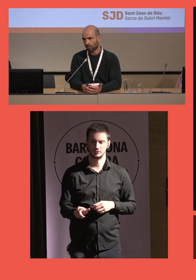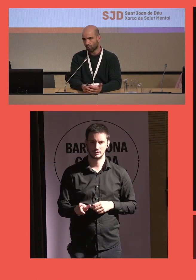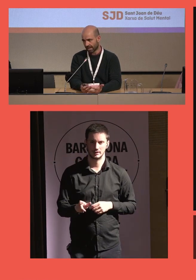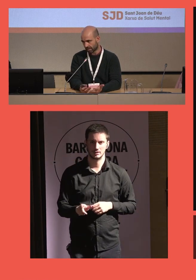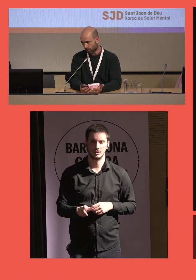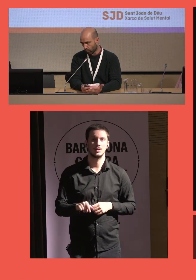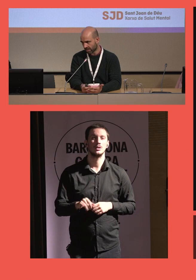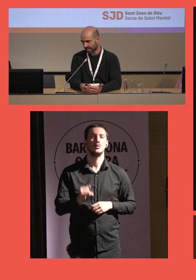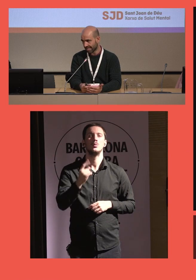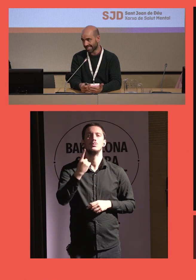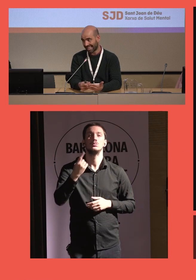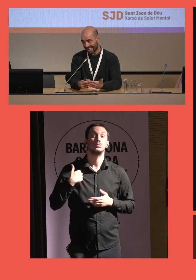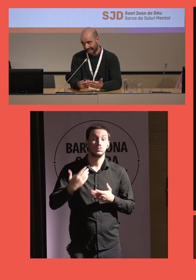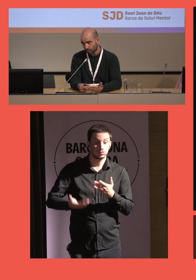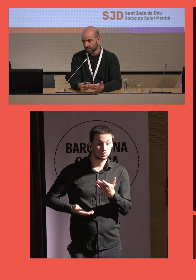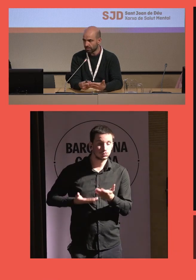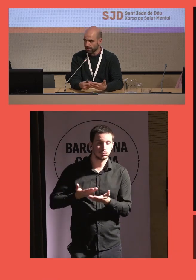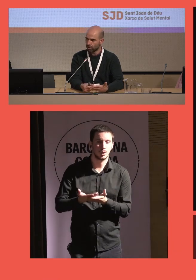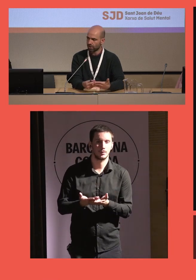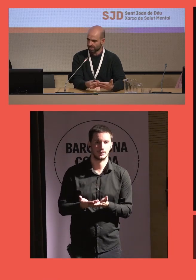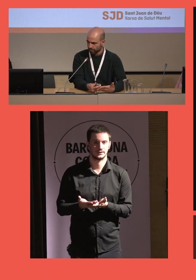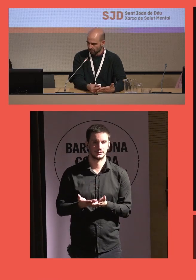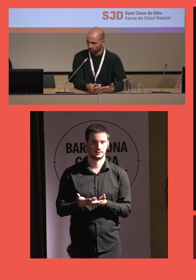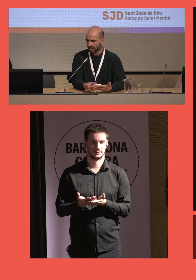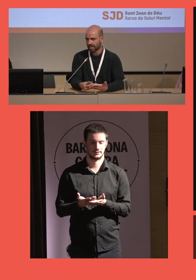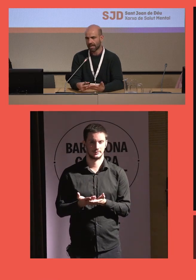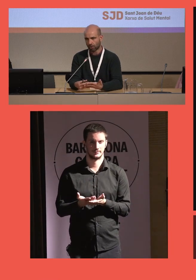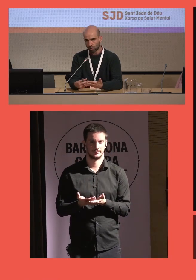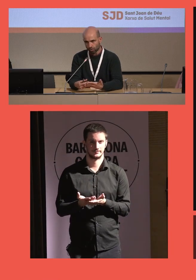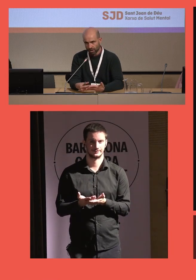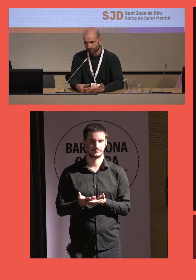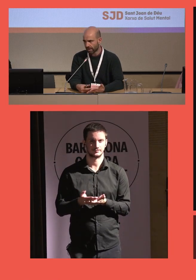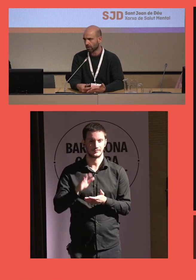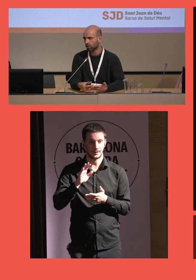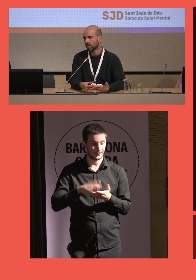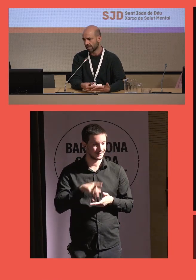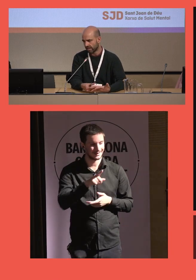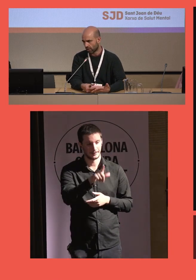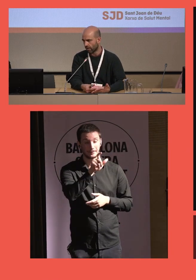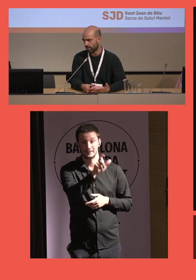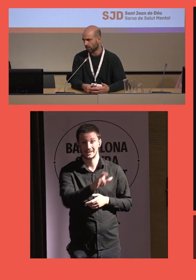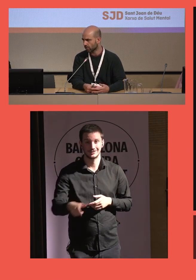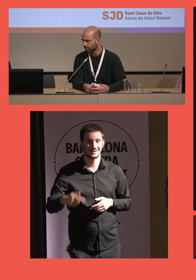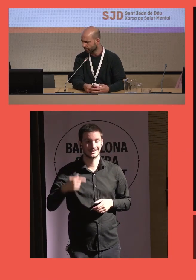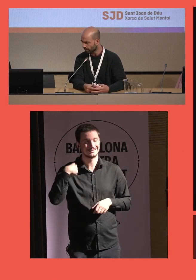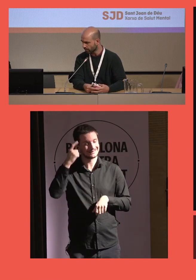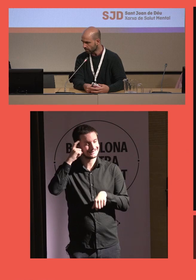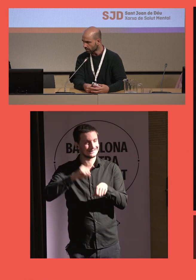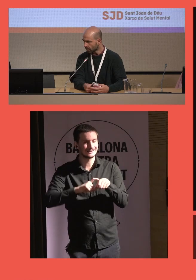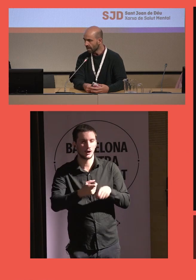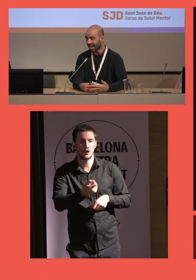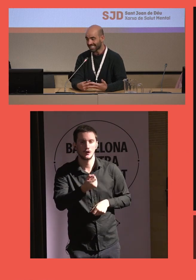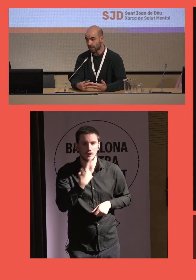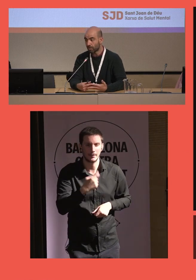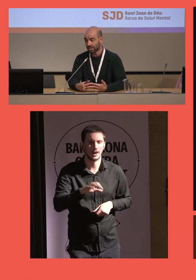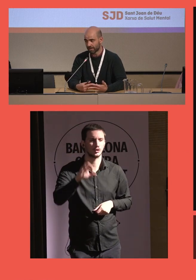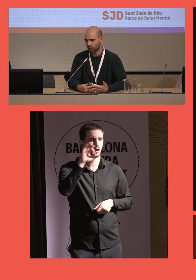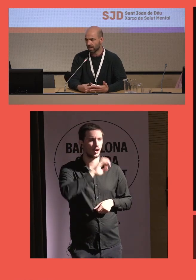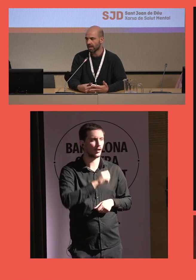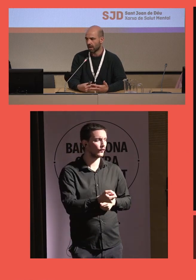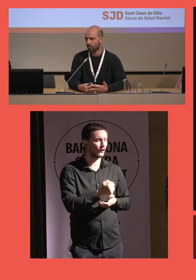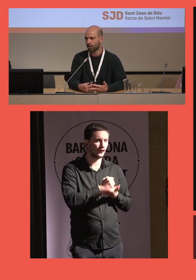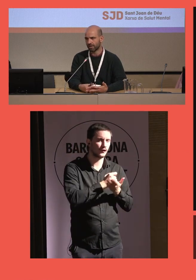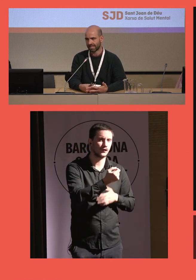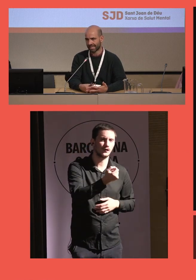una de las propuestas es que hayamos disminuido en estas personas el consumo de fármacos y psicofármacos así como